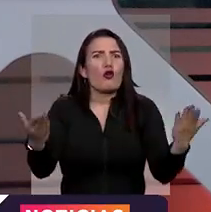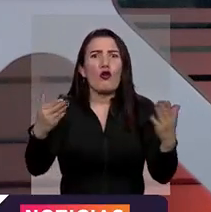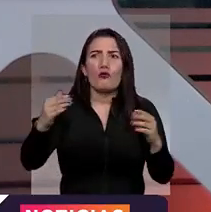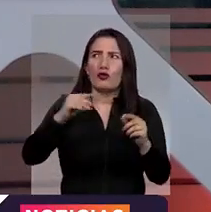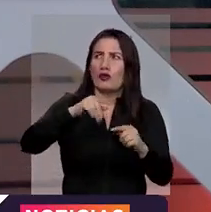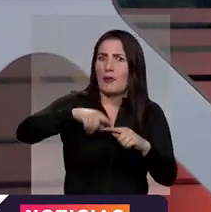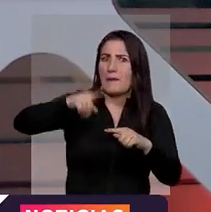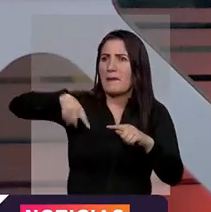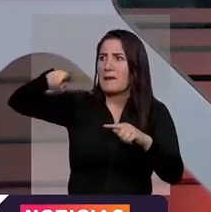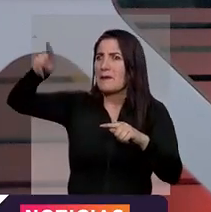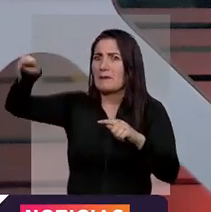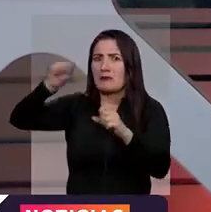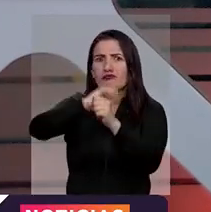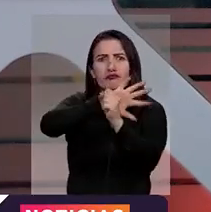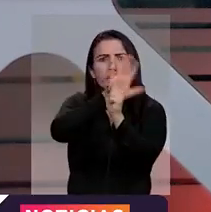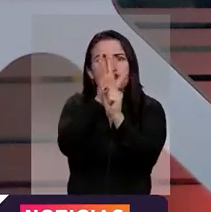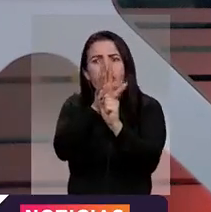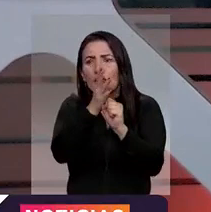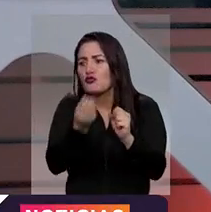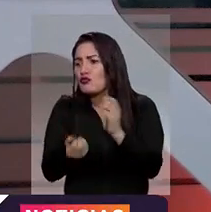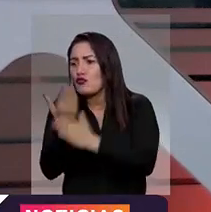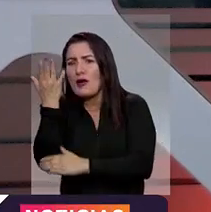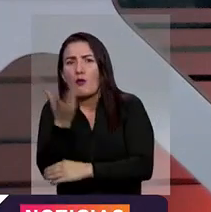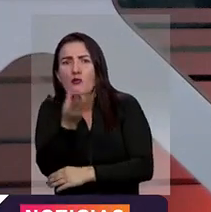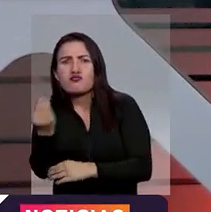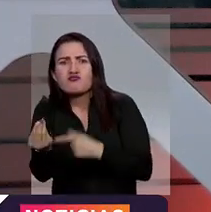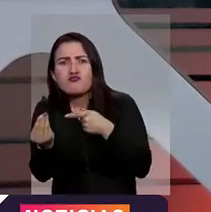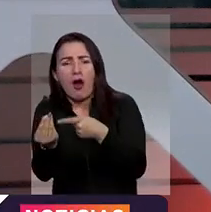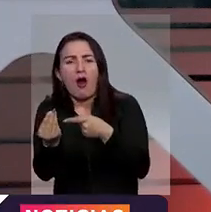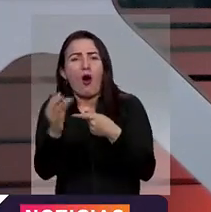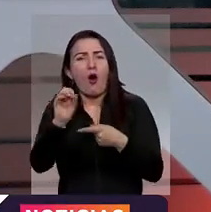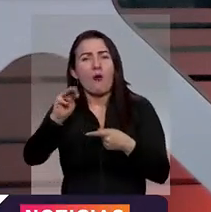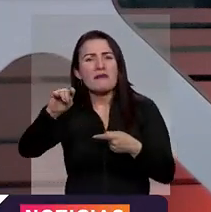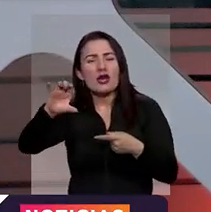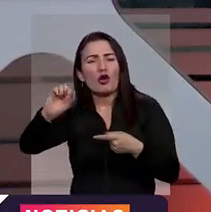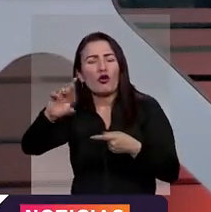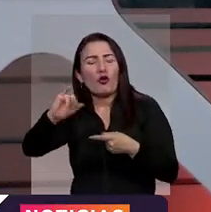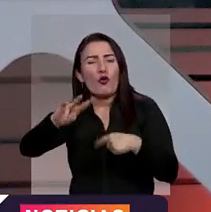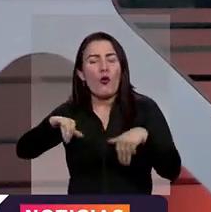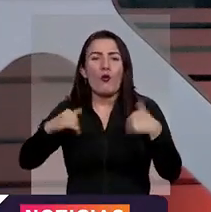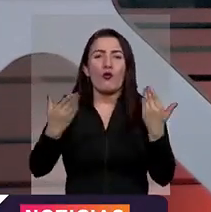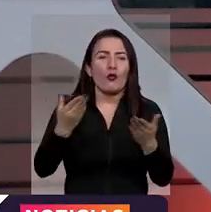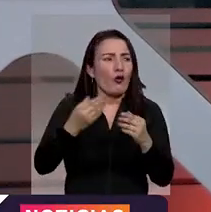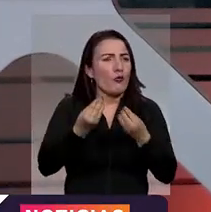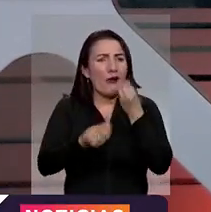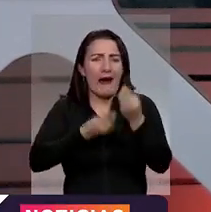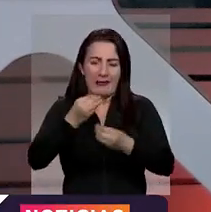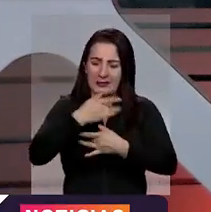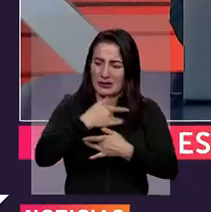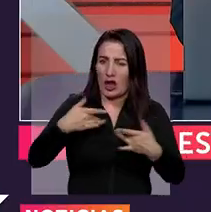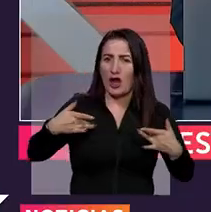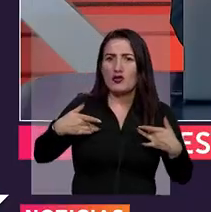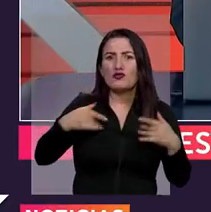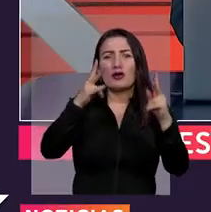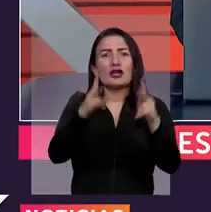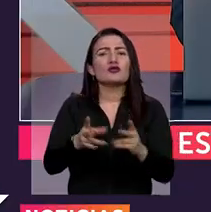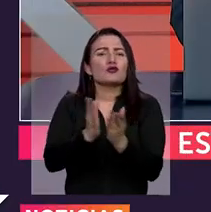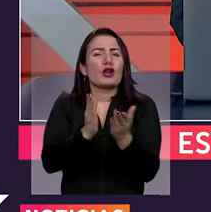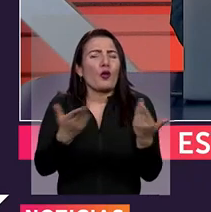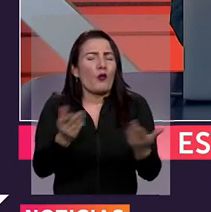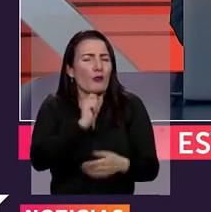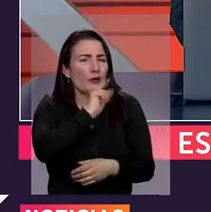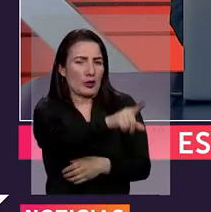del avance de la variante Ómicron en la Ciudad Secretaria. Muy buenas tardes. ¿Y qué medidas se aplicarán para garantizar la salud de los estudiantes?